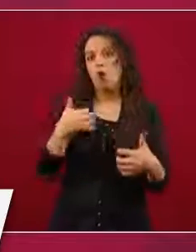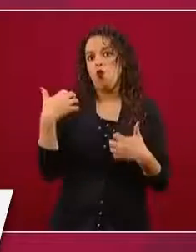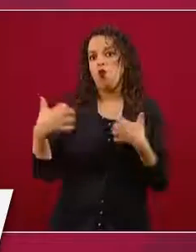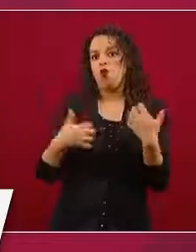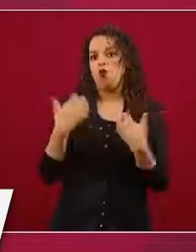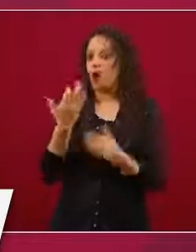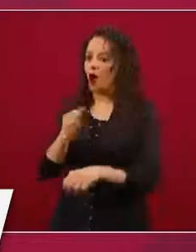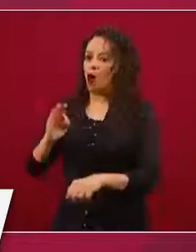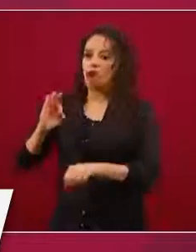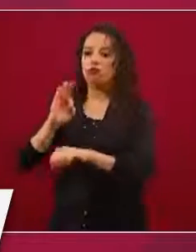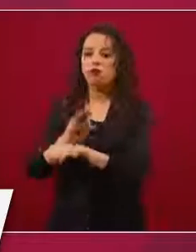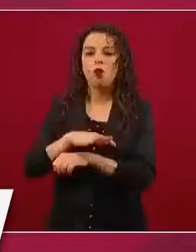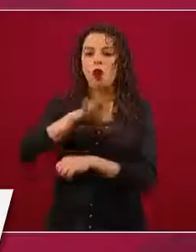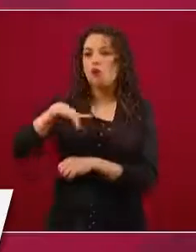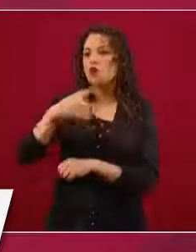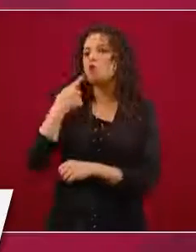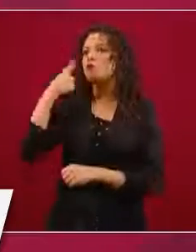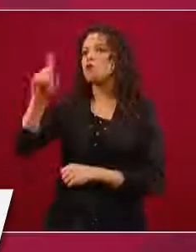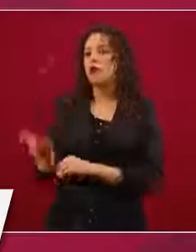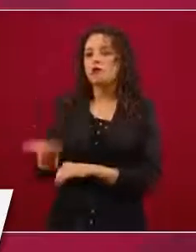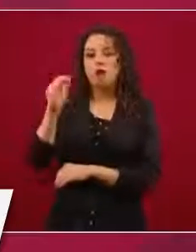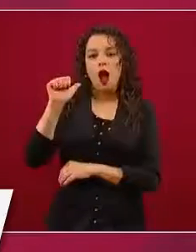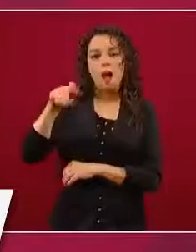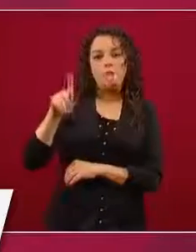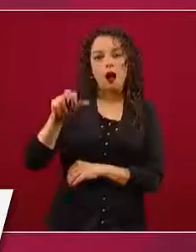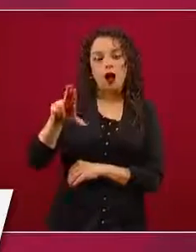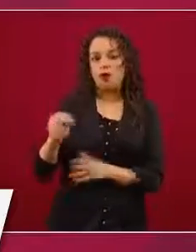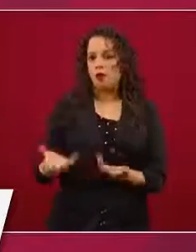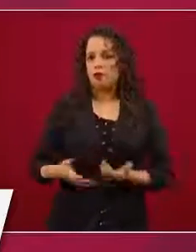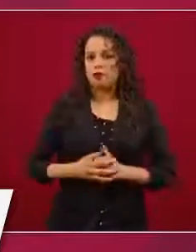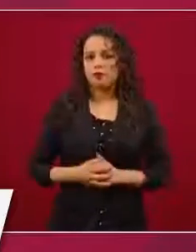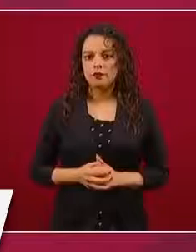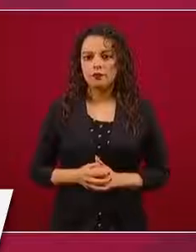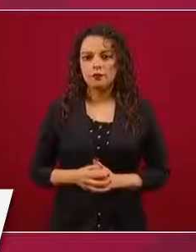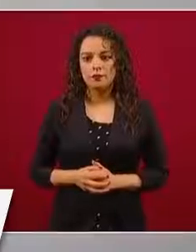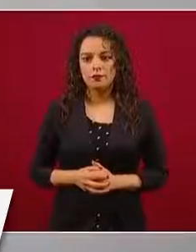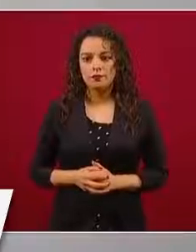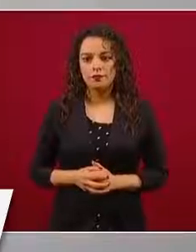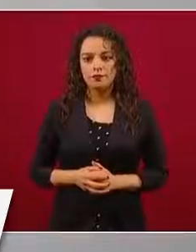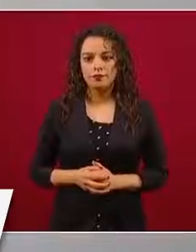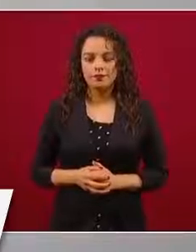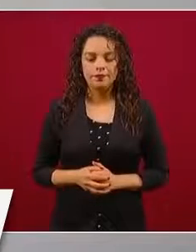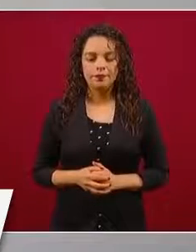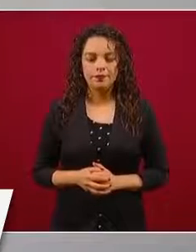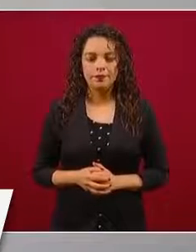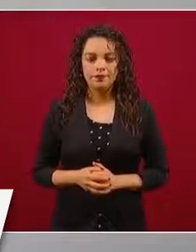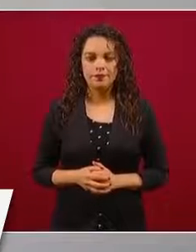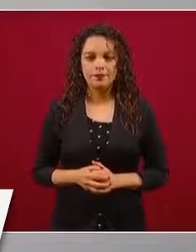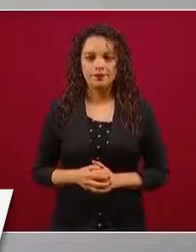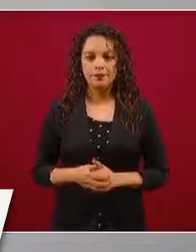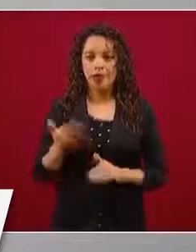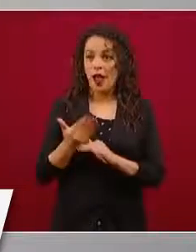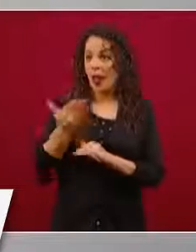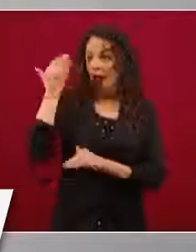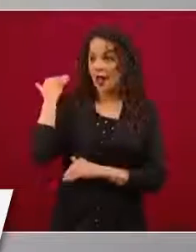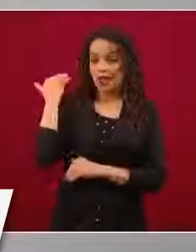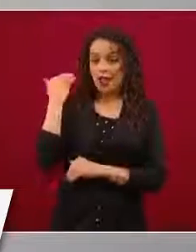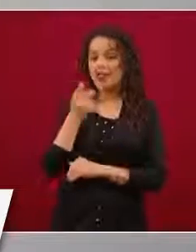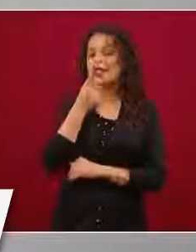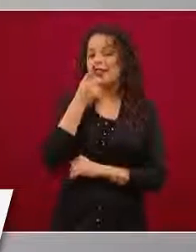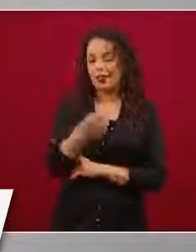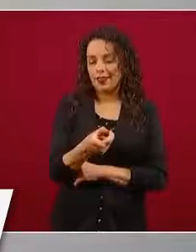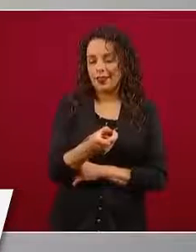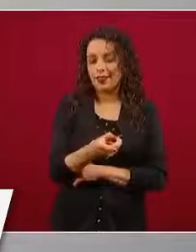Y se decía antes, es que si no se les paga bien, se van a corromper. No,